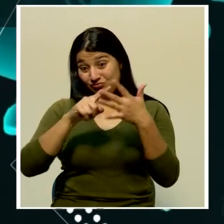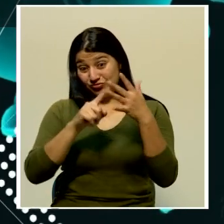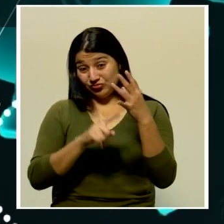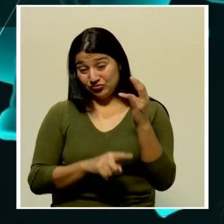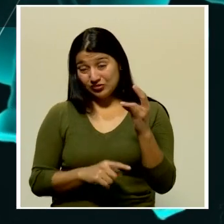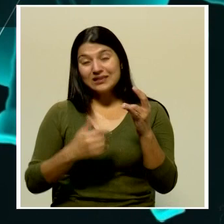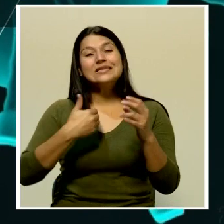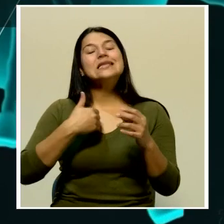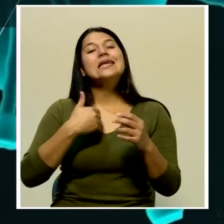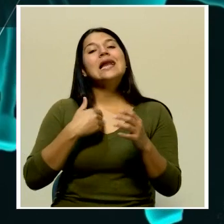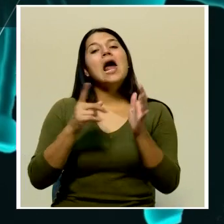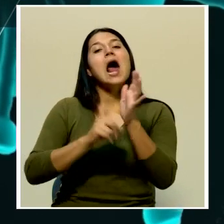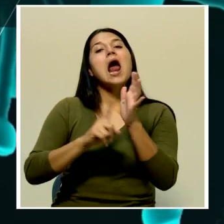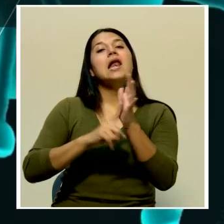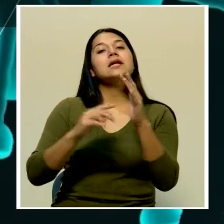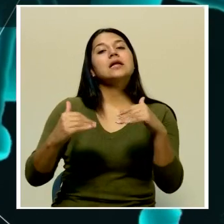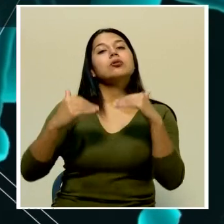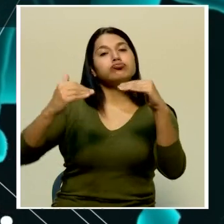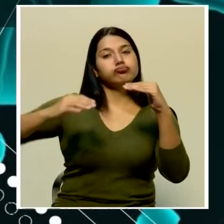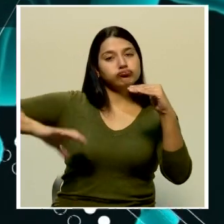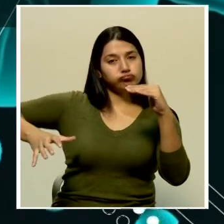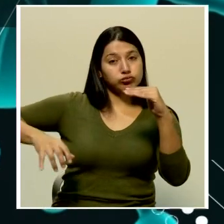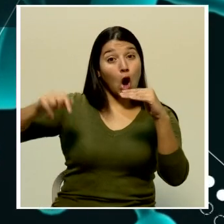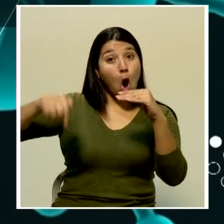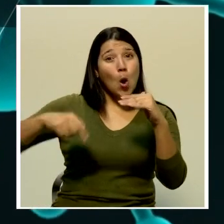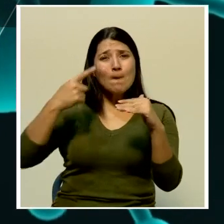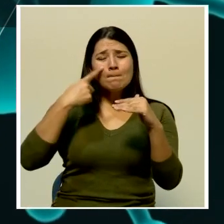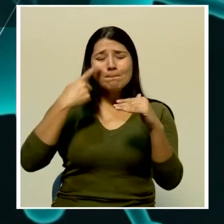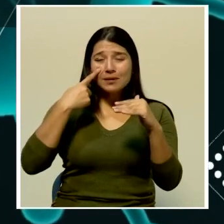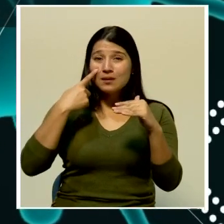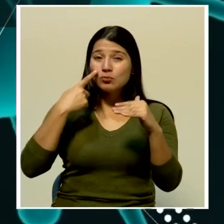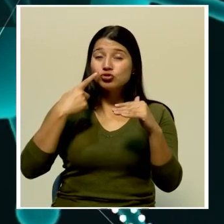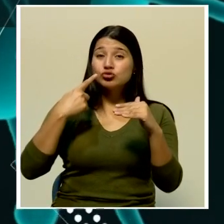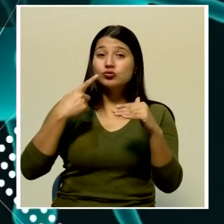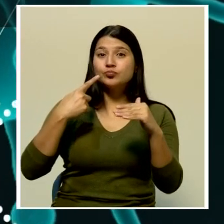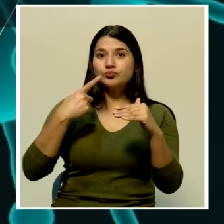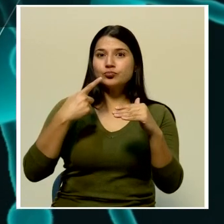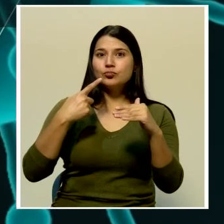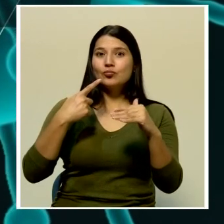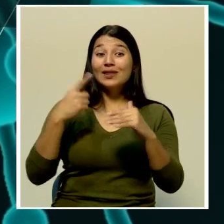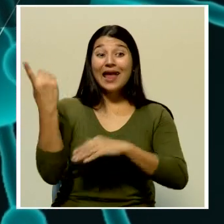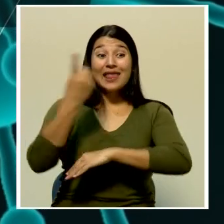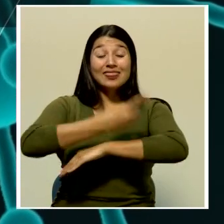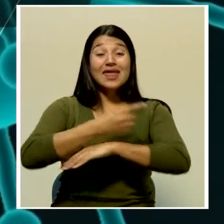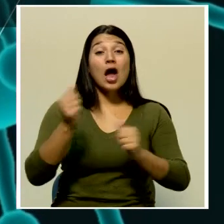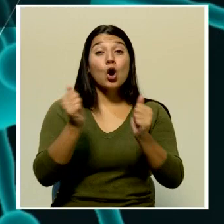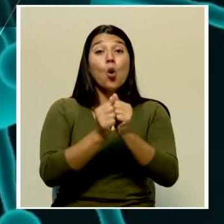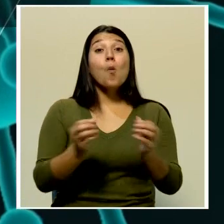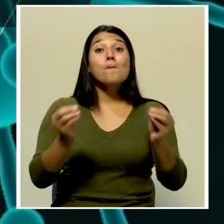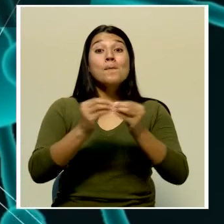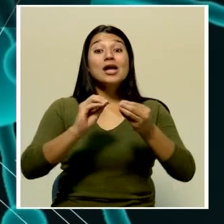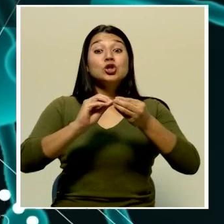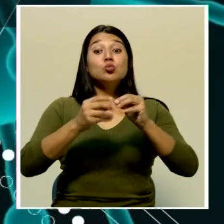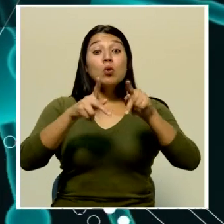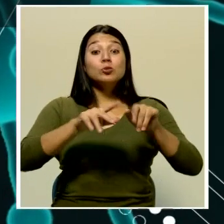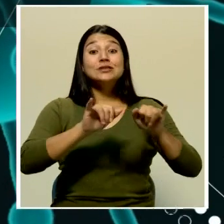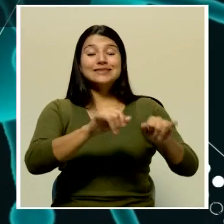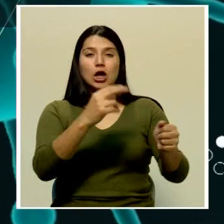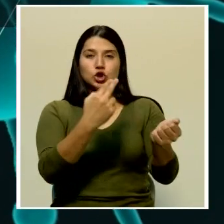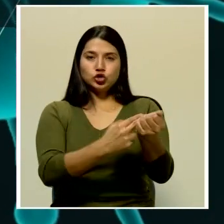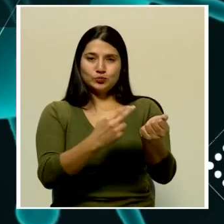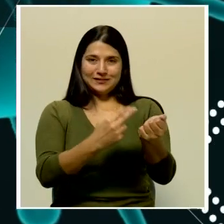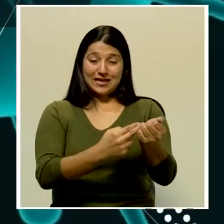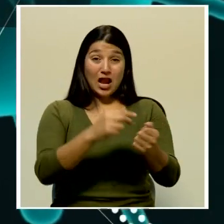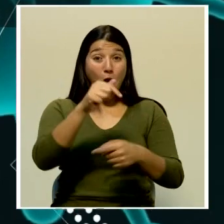Hoy veíamos la cifra más importante de personas internadas desde que inició la pandemia en nuestro país. Para hoy se